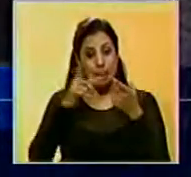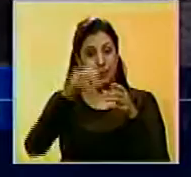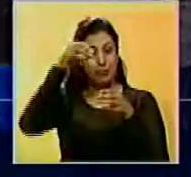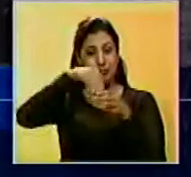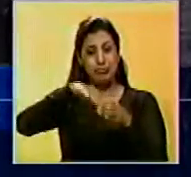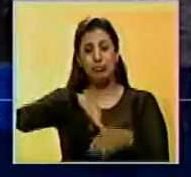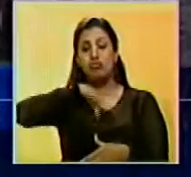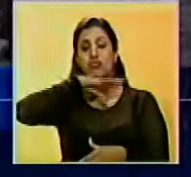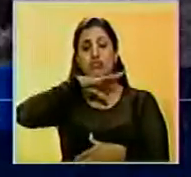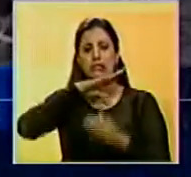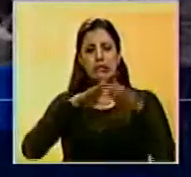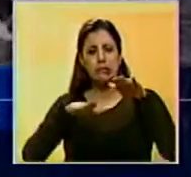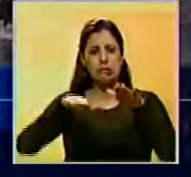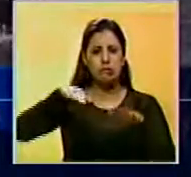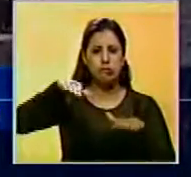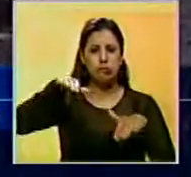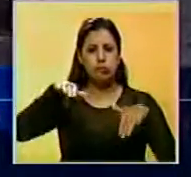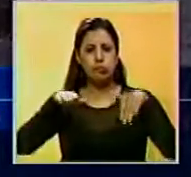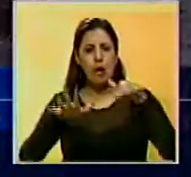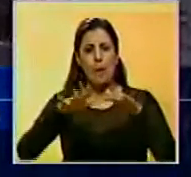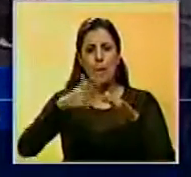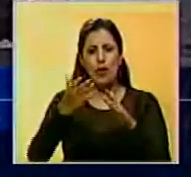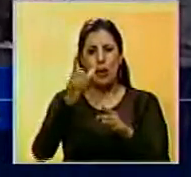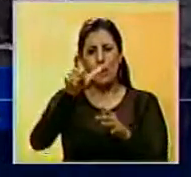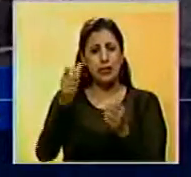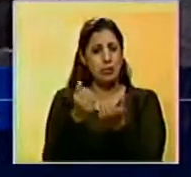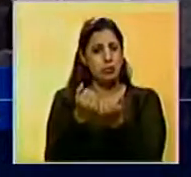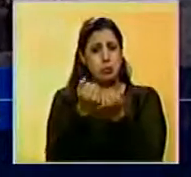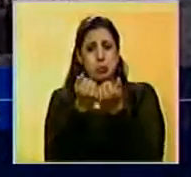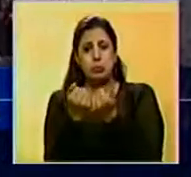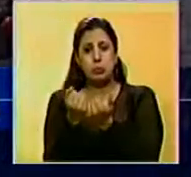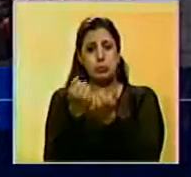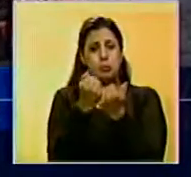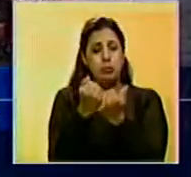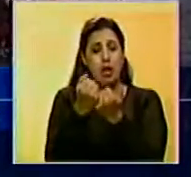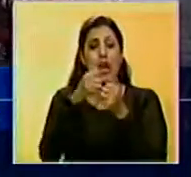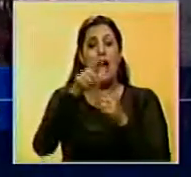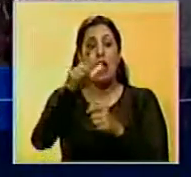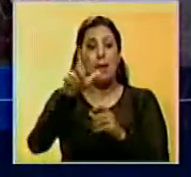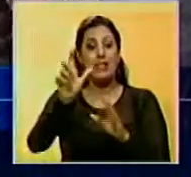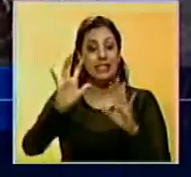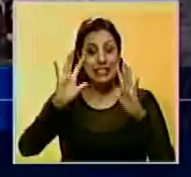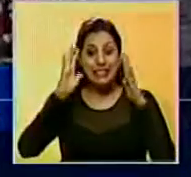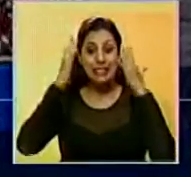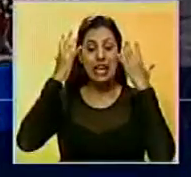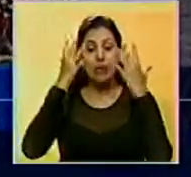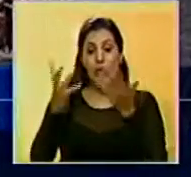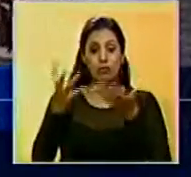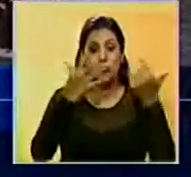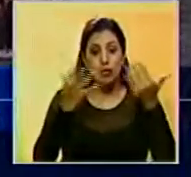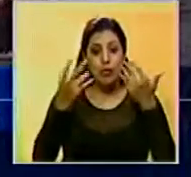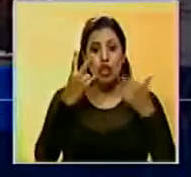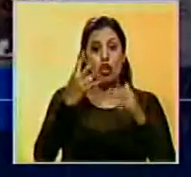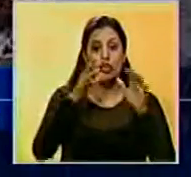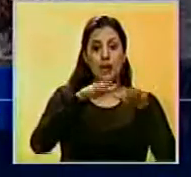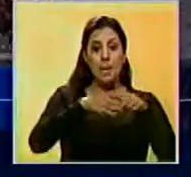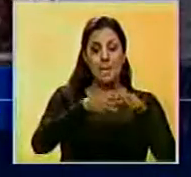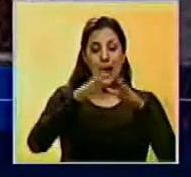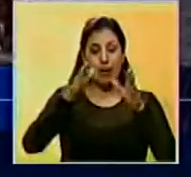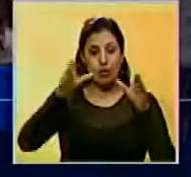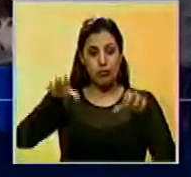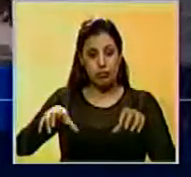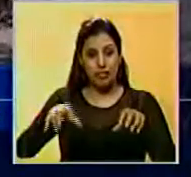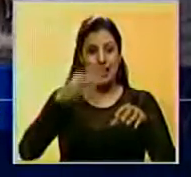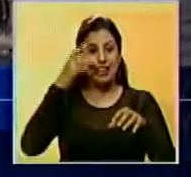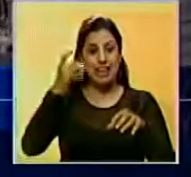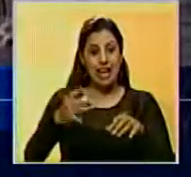navío se encontraba inestable debido a la gran cantidad de gente que transportaba. Los sobrevivientes se fueron rescatados en dos barcos del cuerpo naval